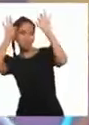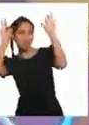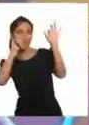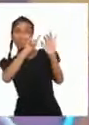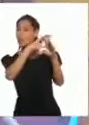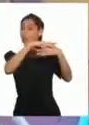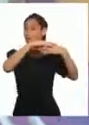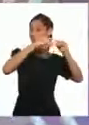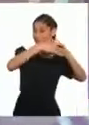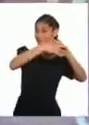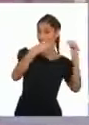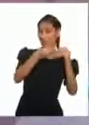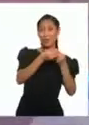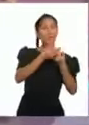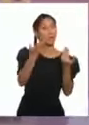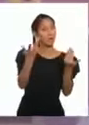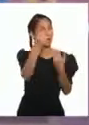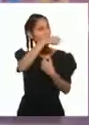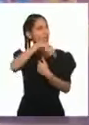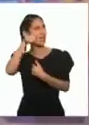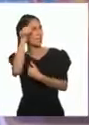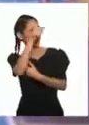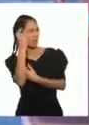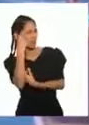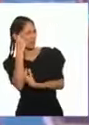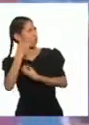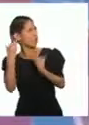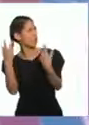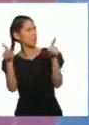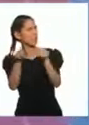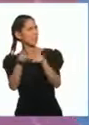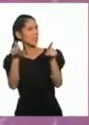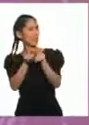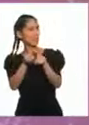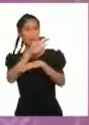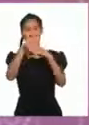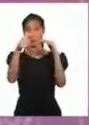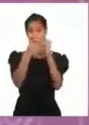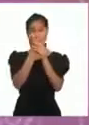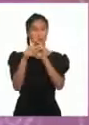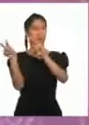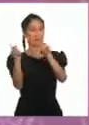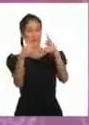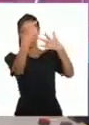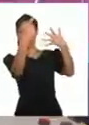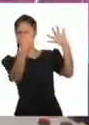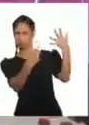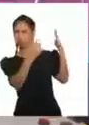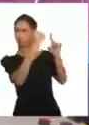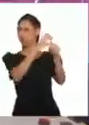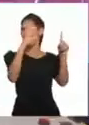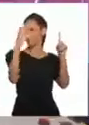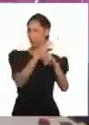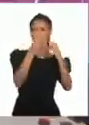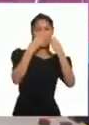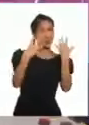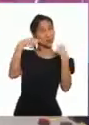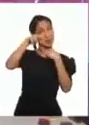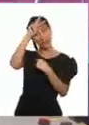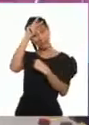pensar y las riquezas culturales de nuestro país. Y yo